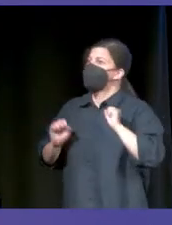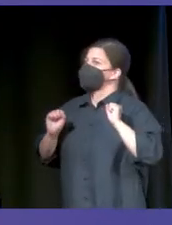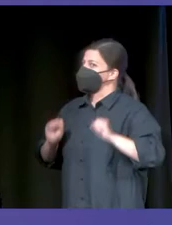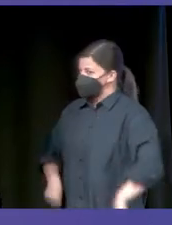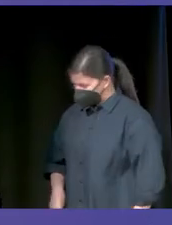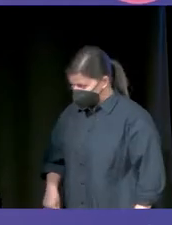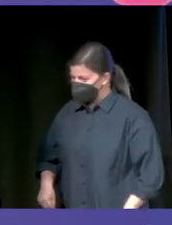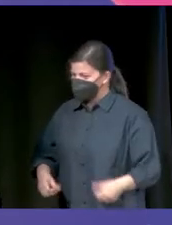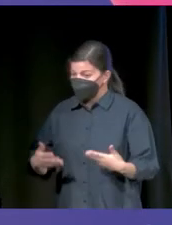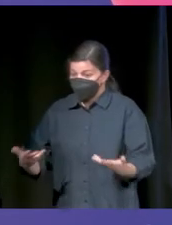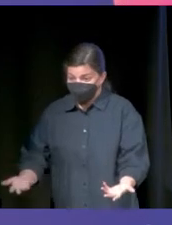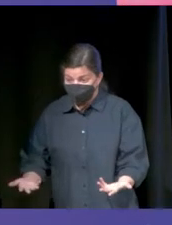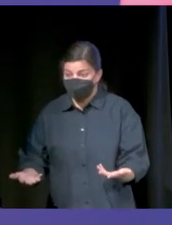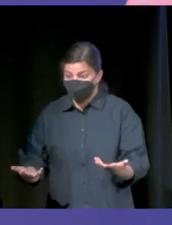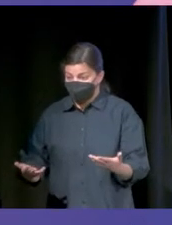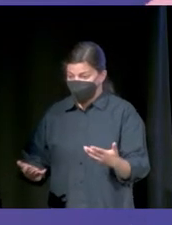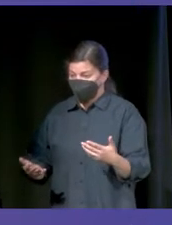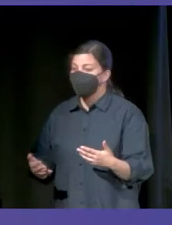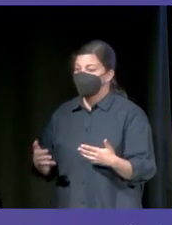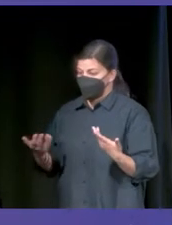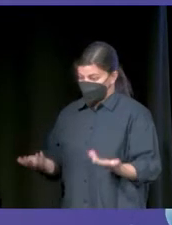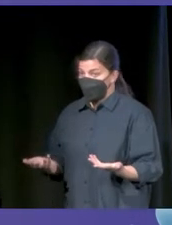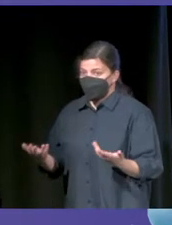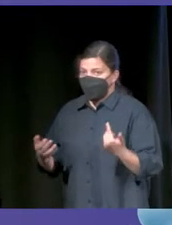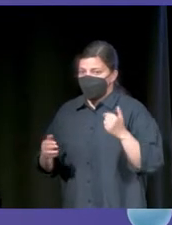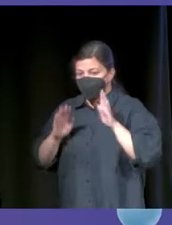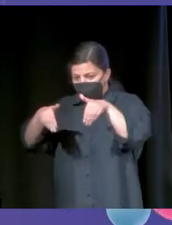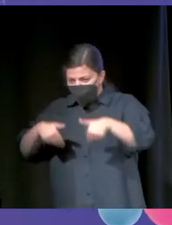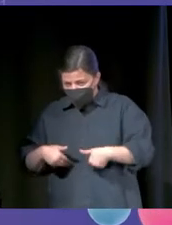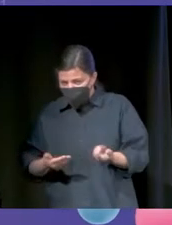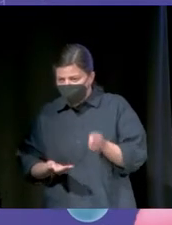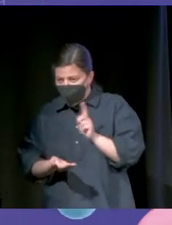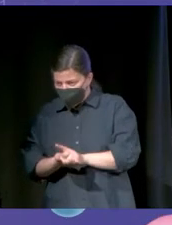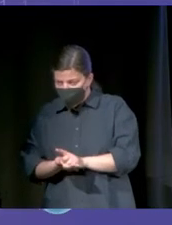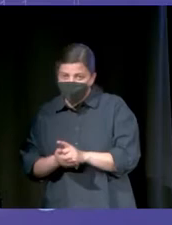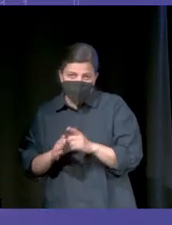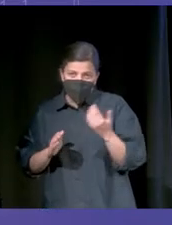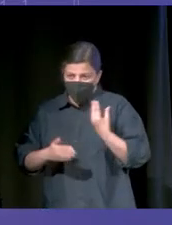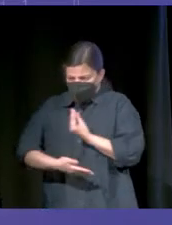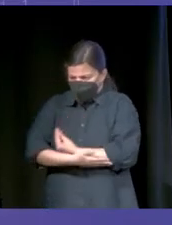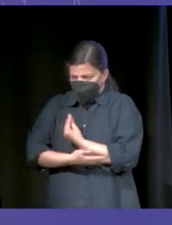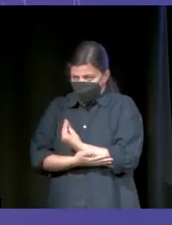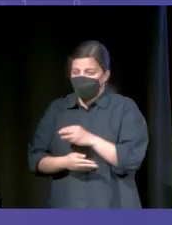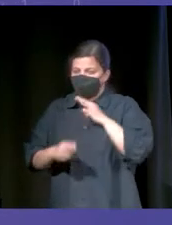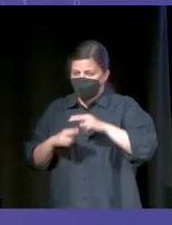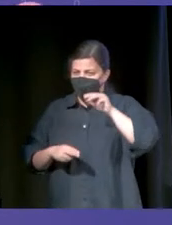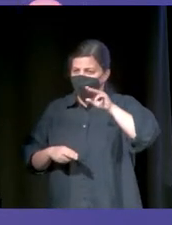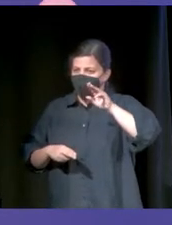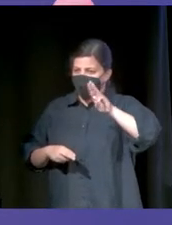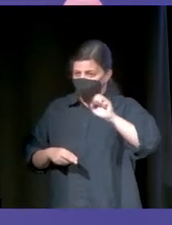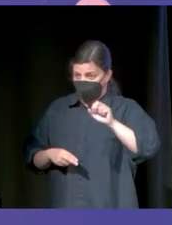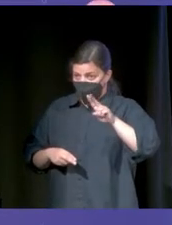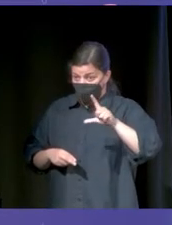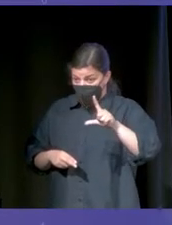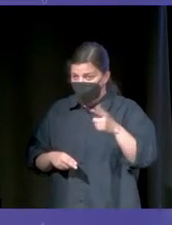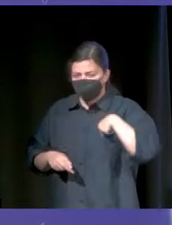Entonces, bueno, al final conseguimos volver, conseguimos volver cuando todavía no había nacido Paul, que es nuestro tercer hijo. Y aprendimos muchas